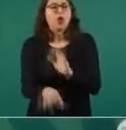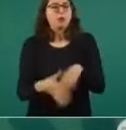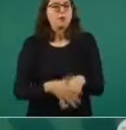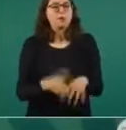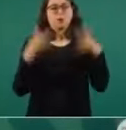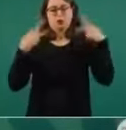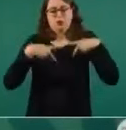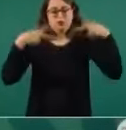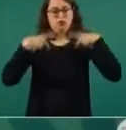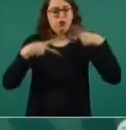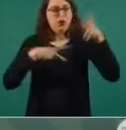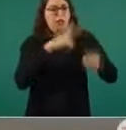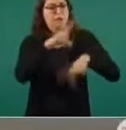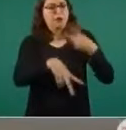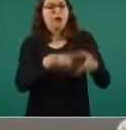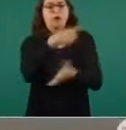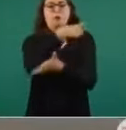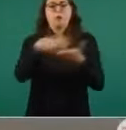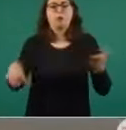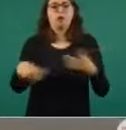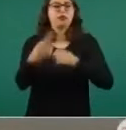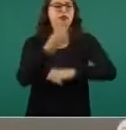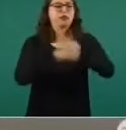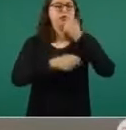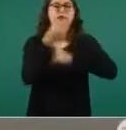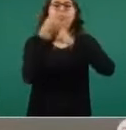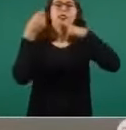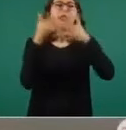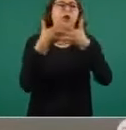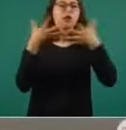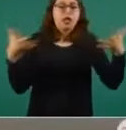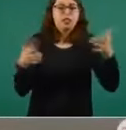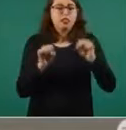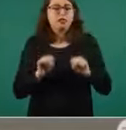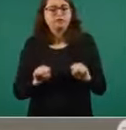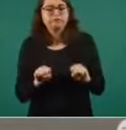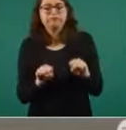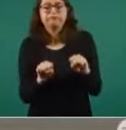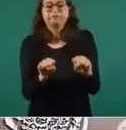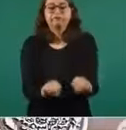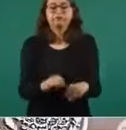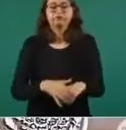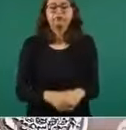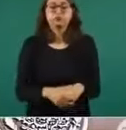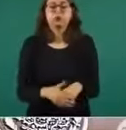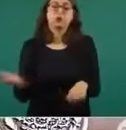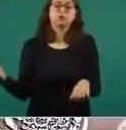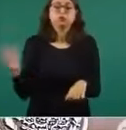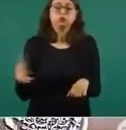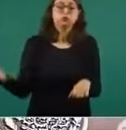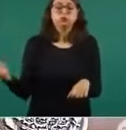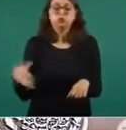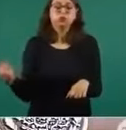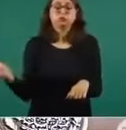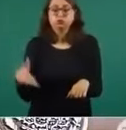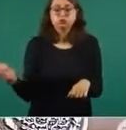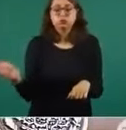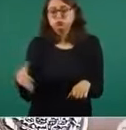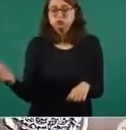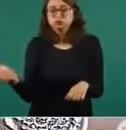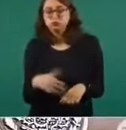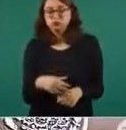la tienda de autoservicio, comprar por comprar.